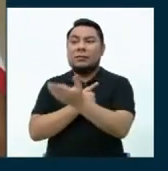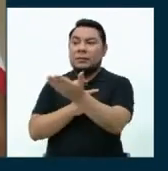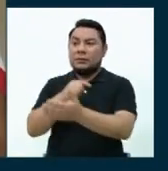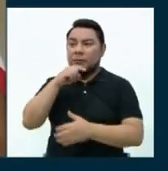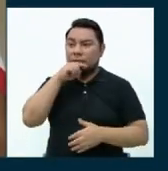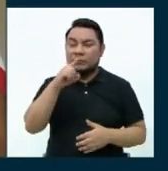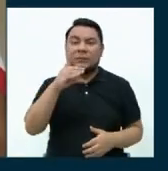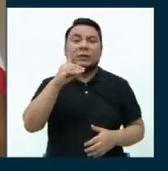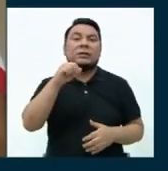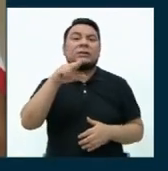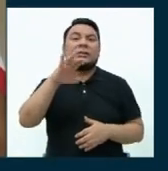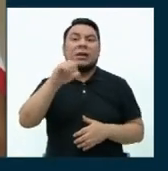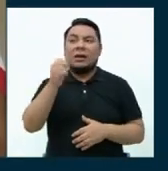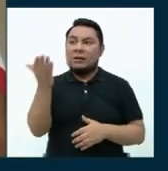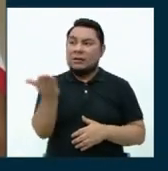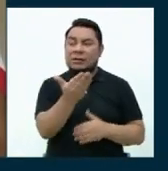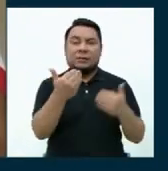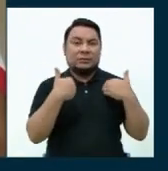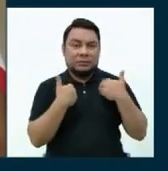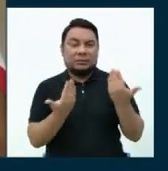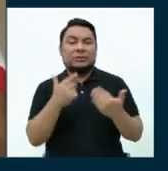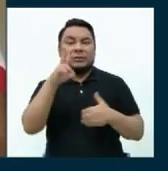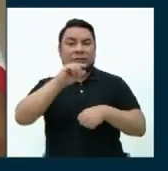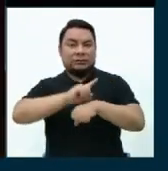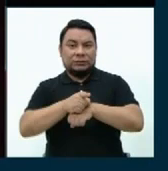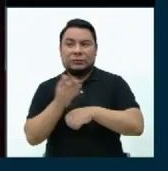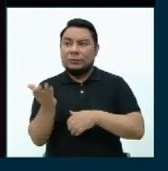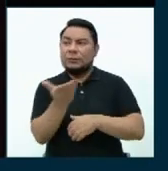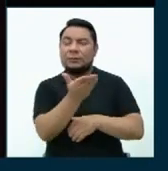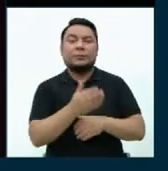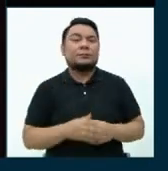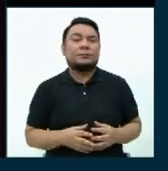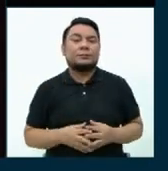candidata Daniela Van Dijk. Tiene usted también 30 segundos.